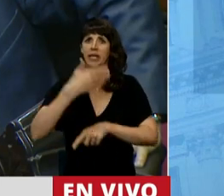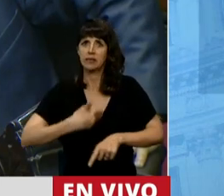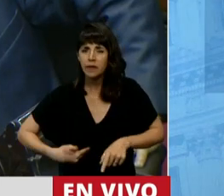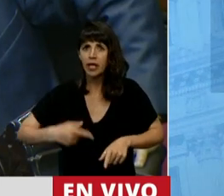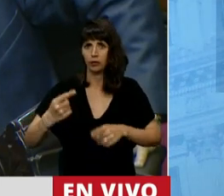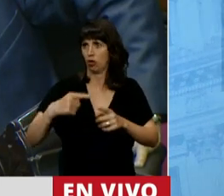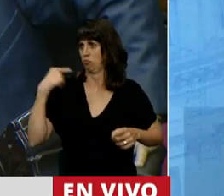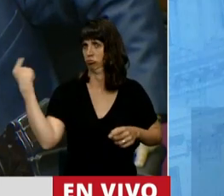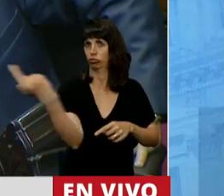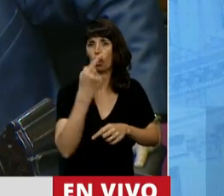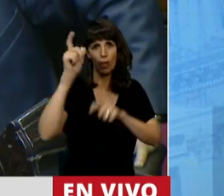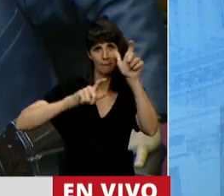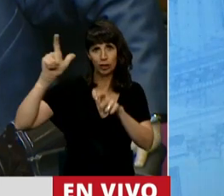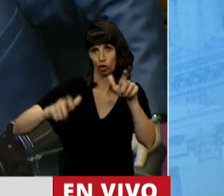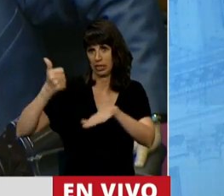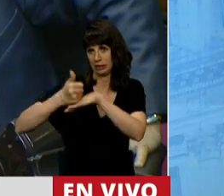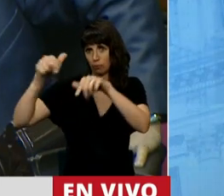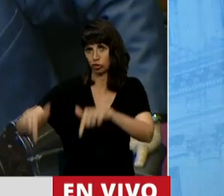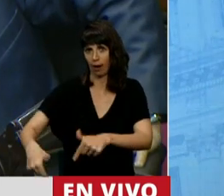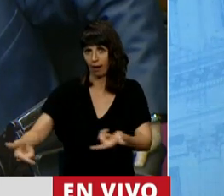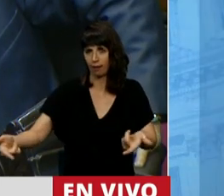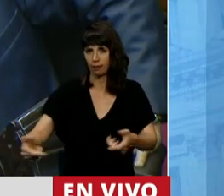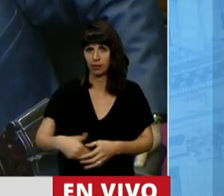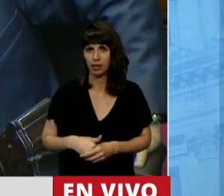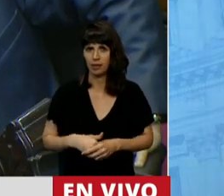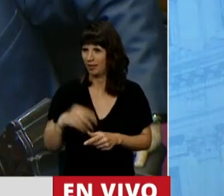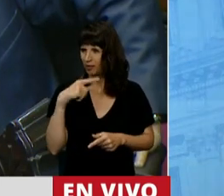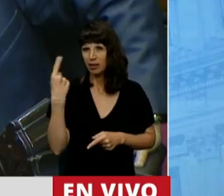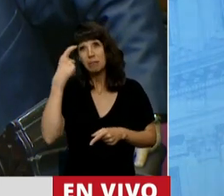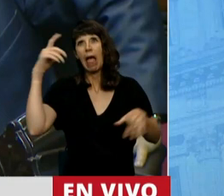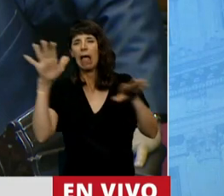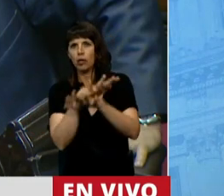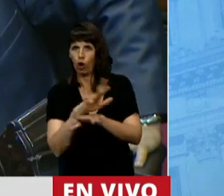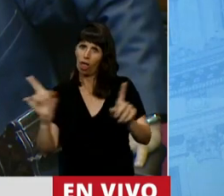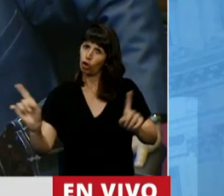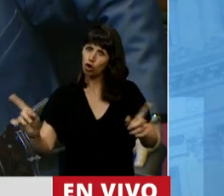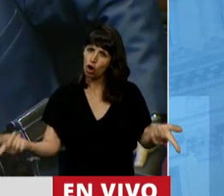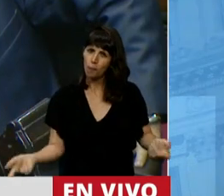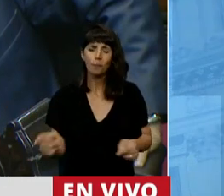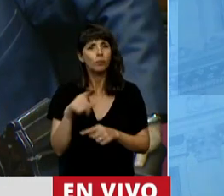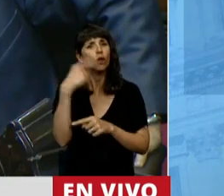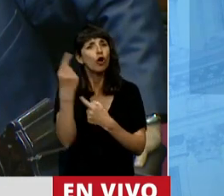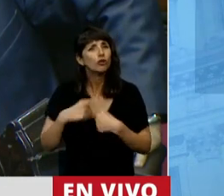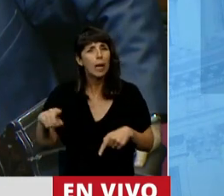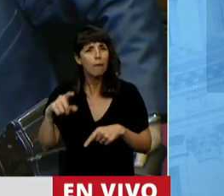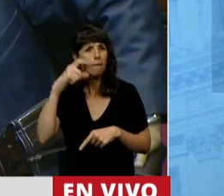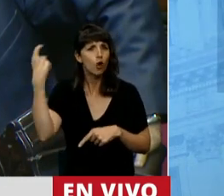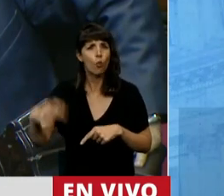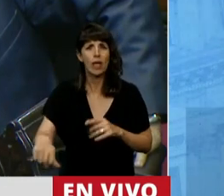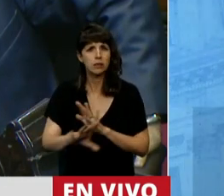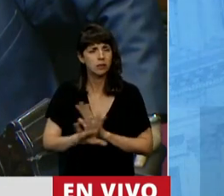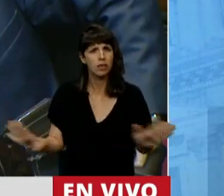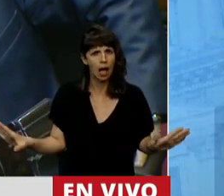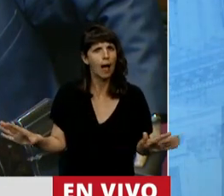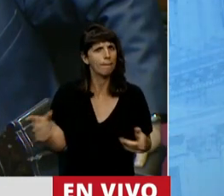como lo tenemos todos los acá presentes. No nos equivoquemos. Otro hecho vergonzoso, y que